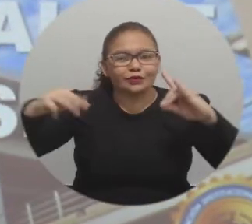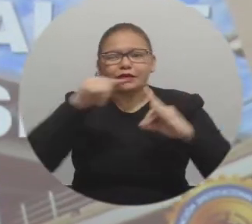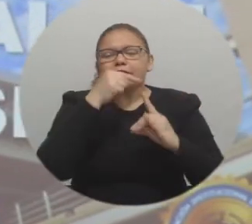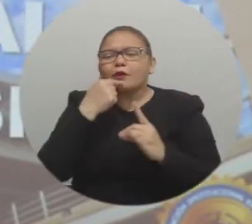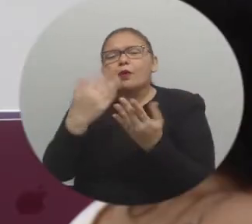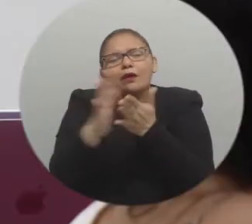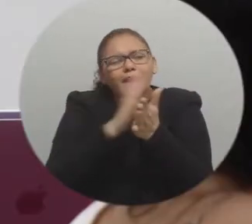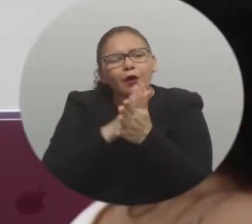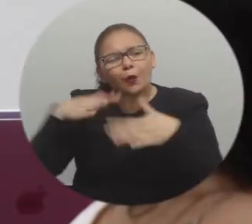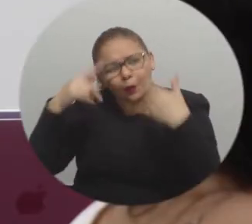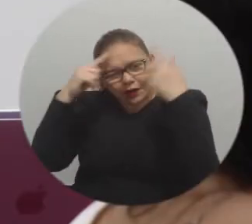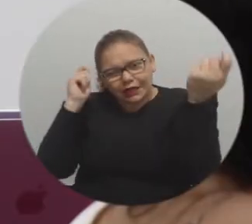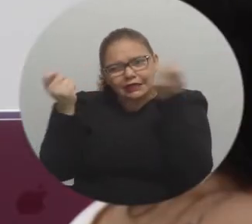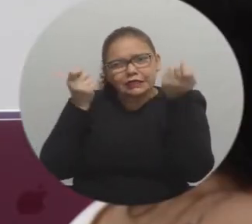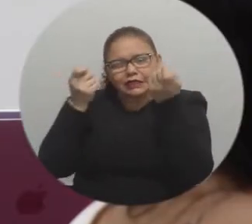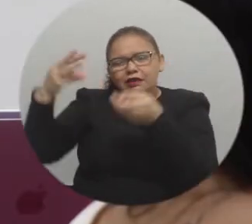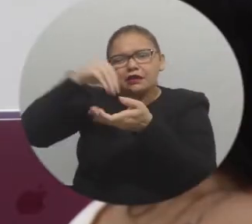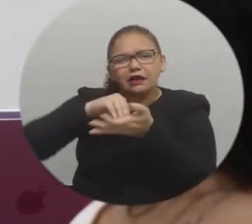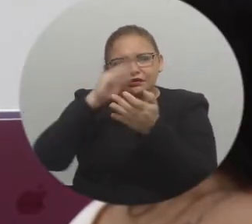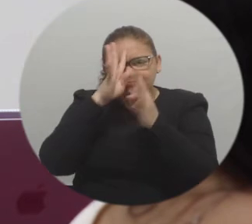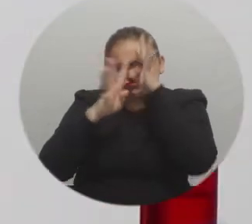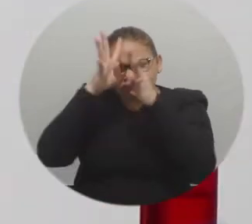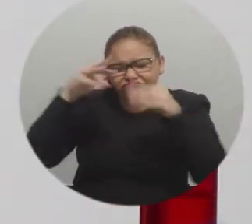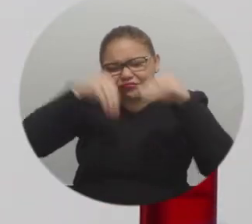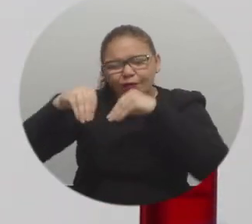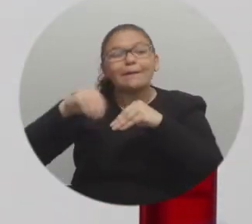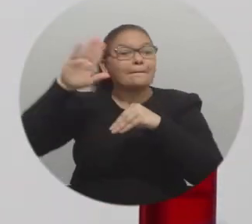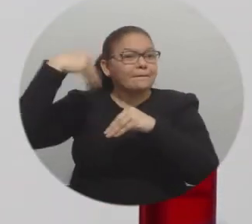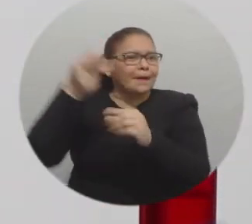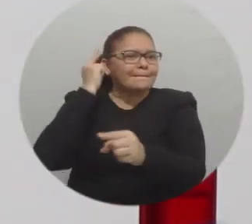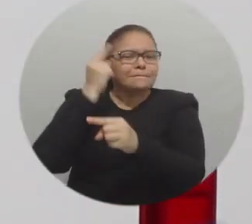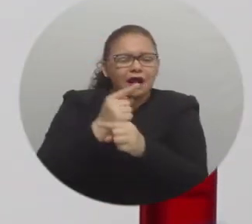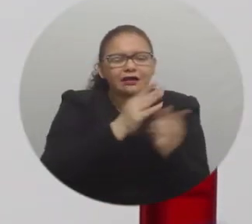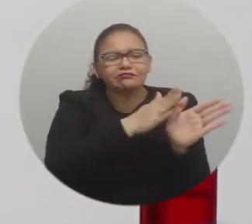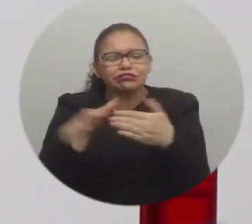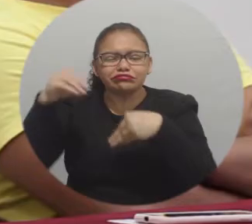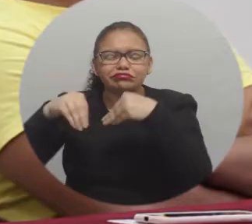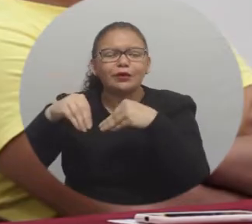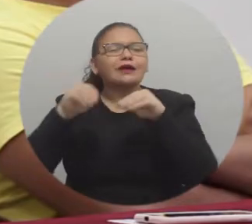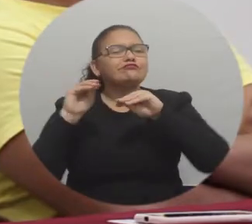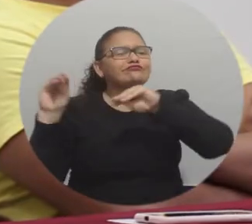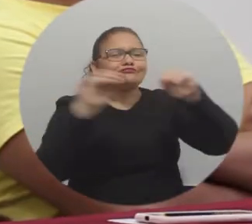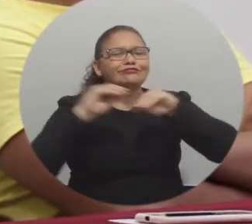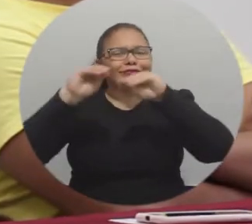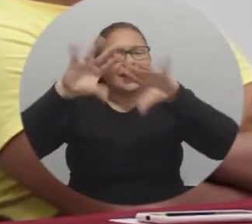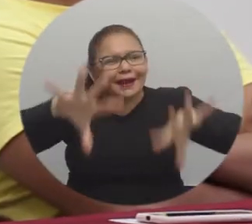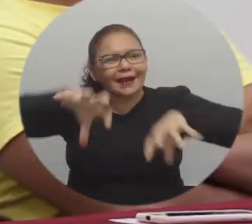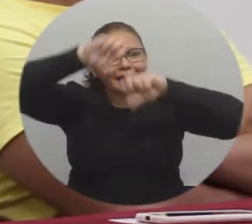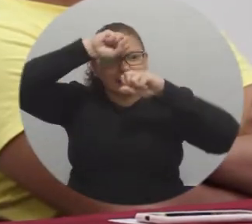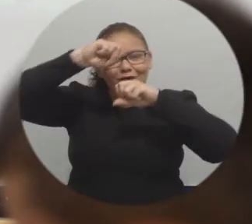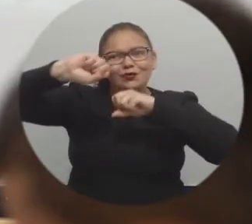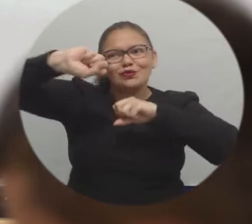diagnóstico y la construcción de las dinámicas pedagógicas, que serán fundamentales para desarrollar cátedras efectivas en la consolidación de la cultura de